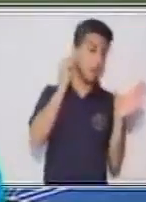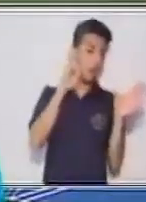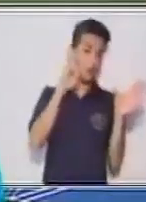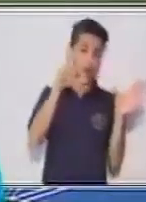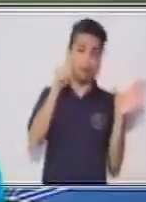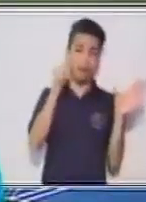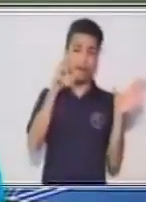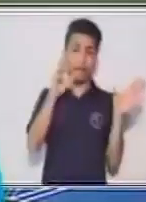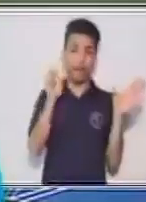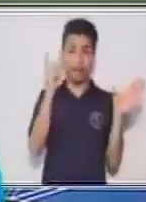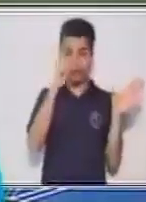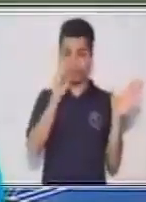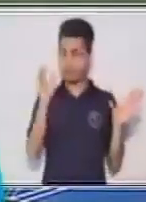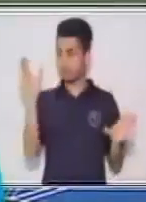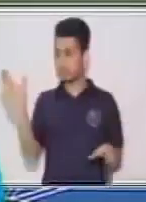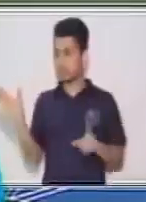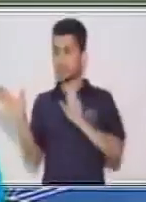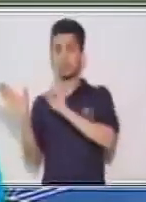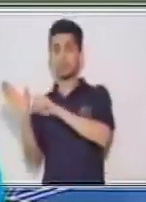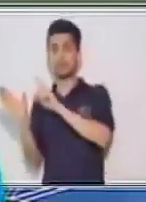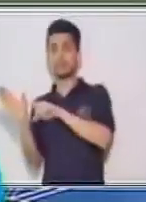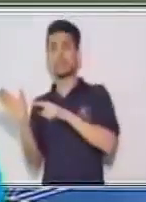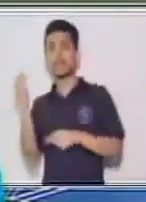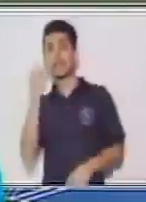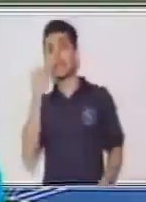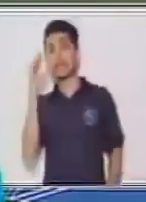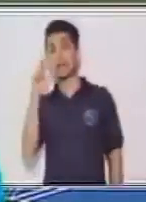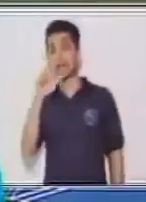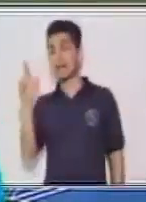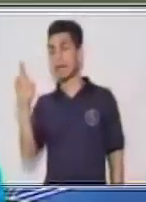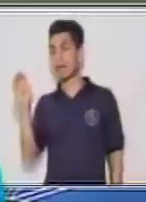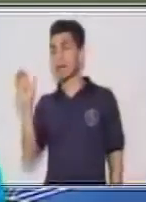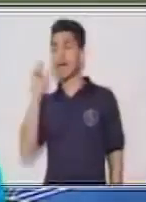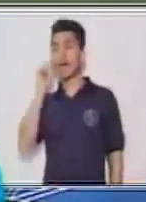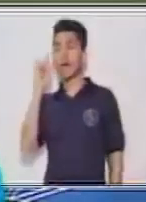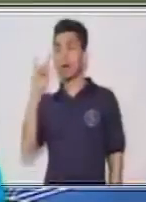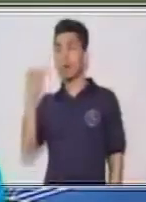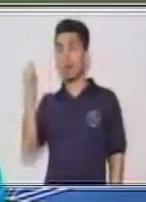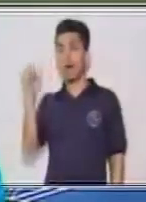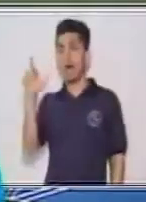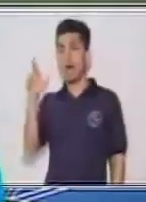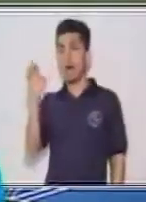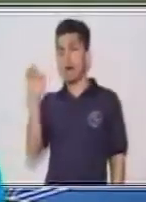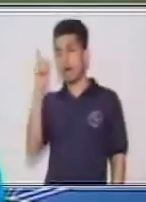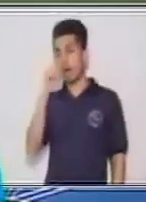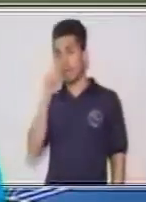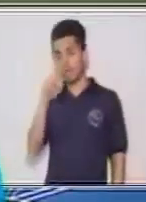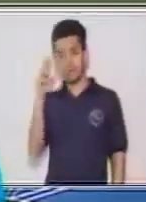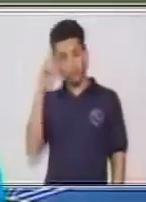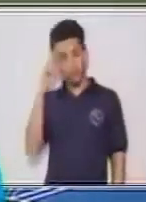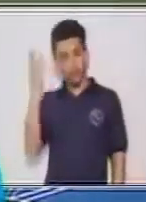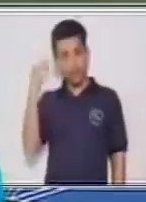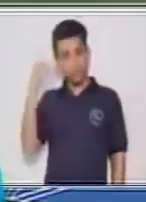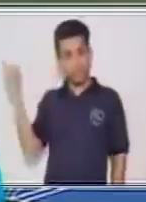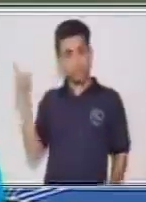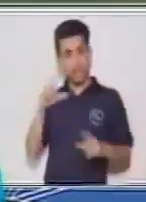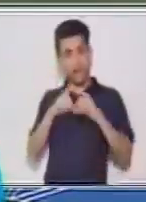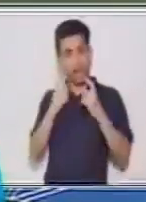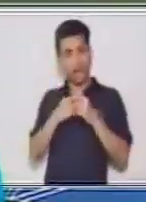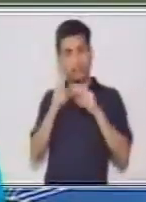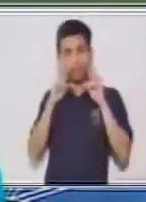¿Tú tienes presente en algún momento de la clase, cuando todavía estabas yendo a la escuela, cuando vieron esta clase de verbos?